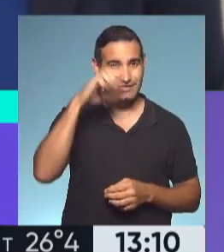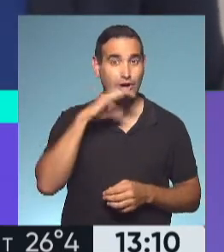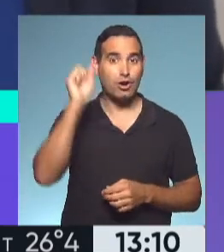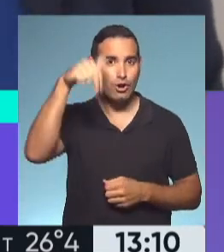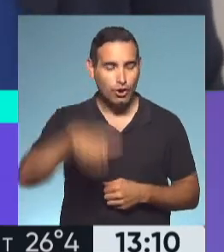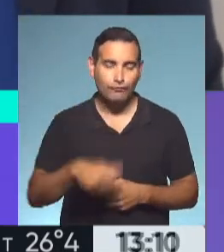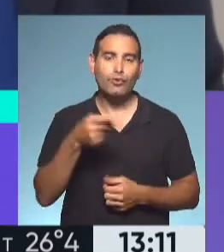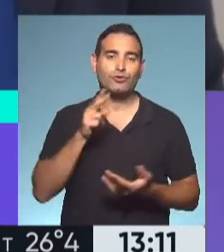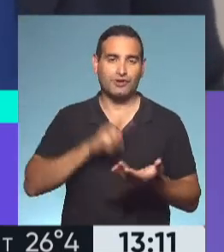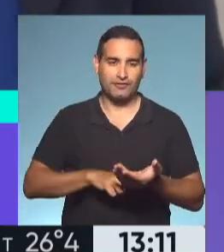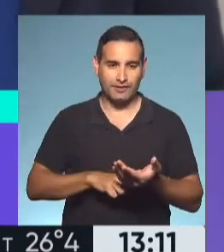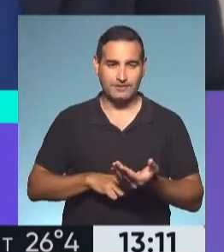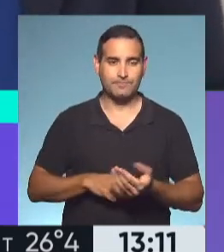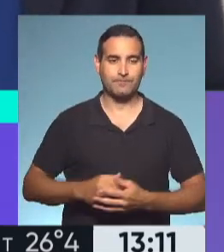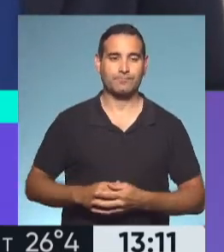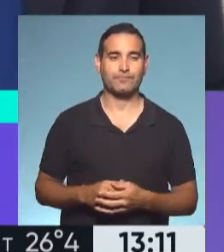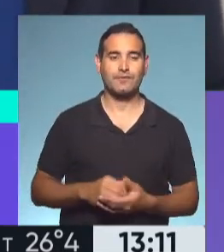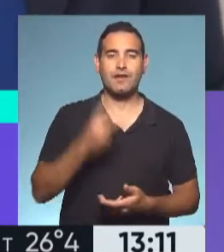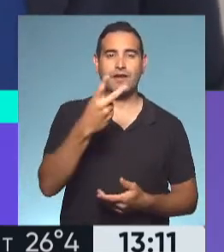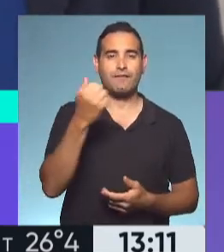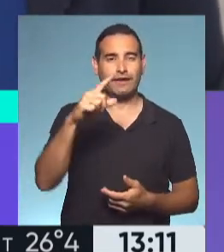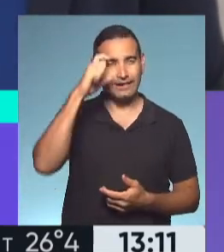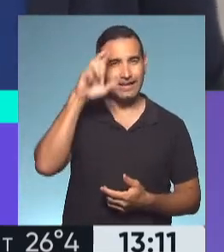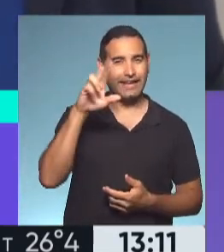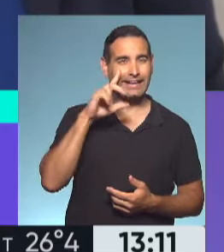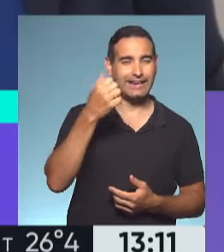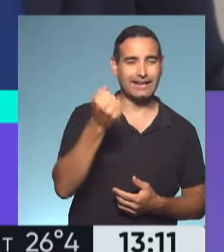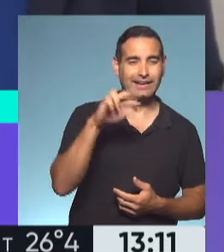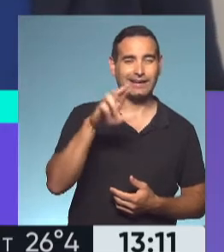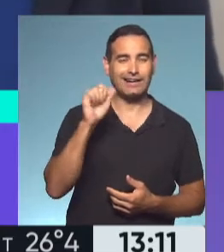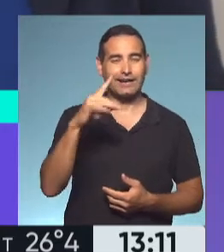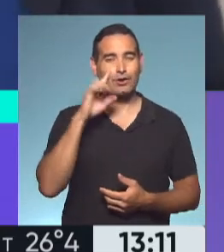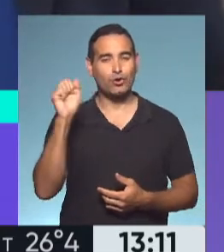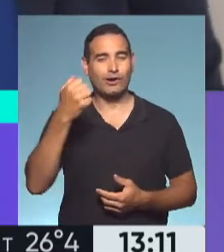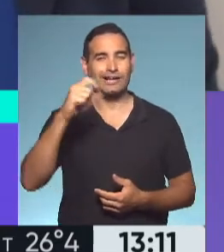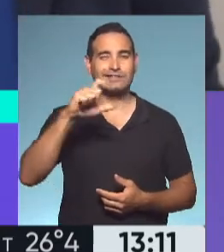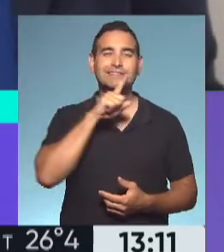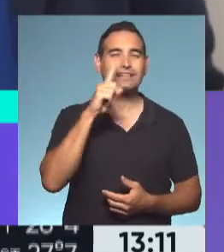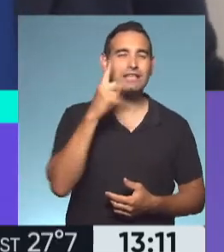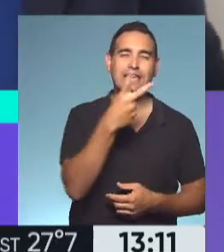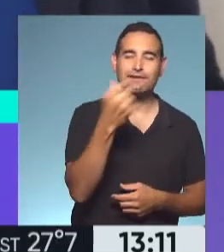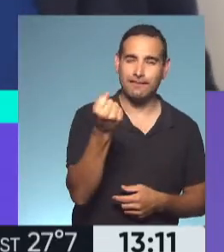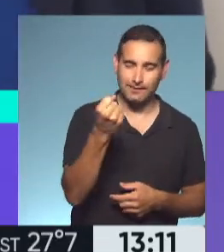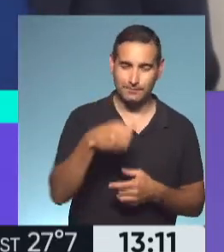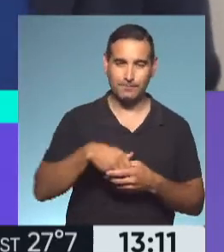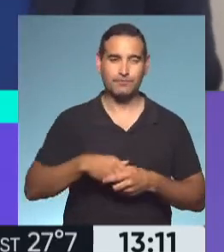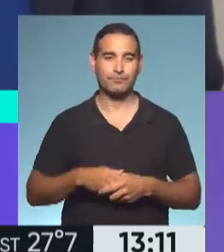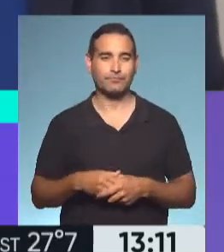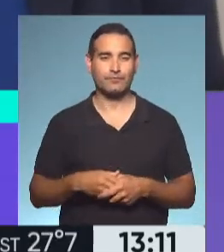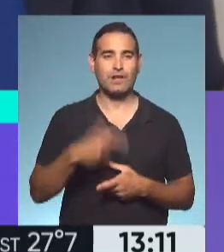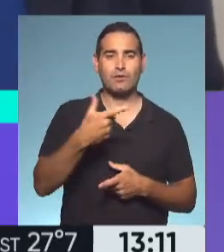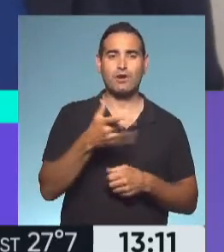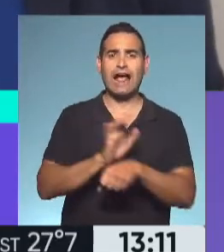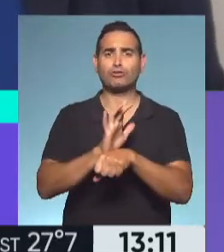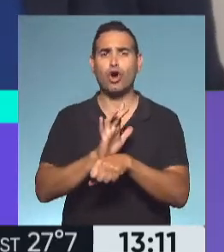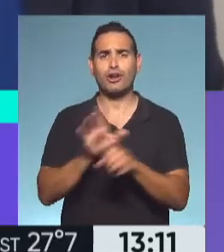se vuelve a dar Valeria Radioactiva, una obra de Javier Dolte, dirigida y por supuesto que está protagonizada por un